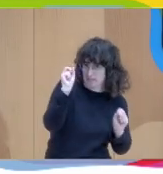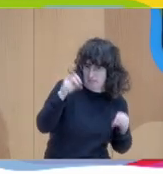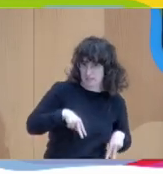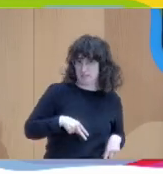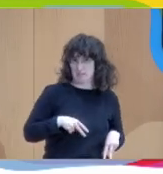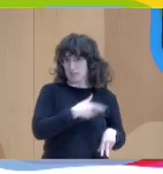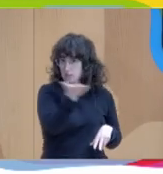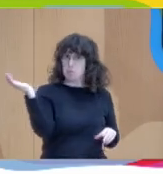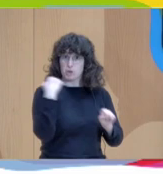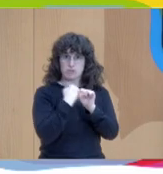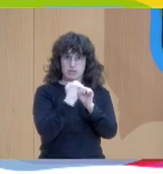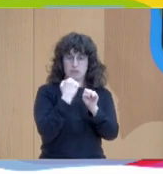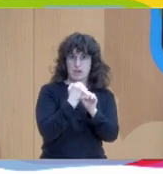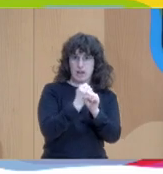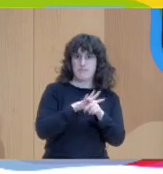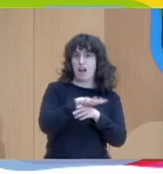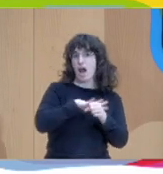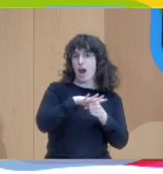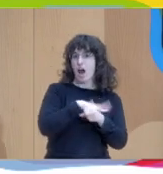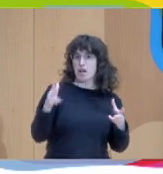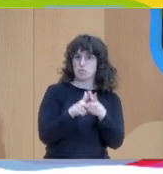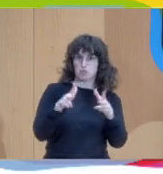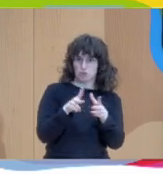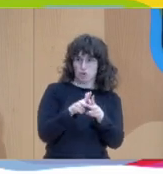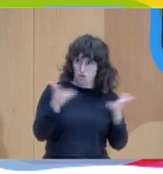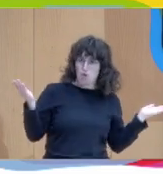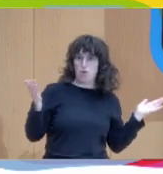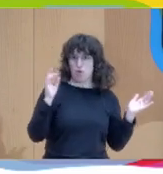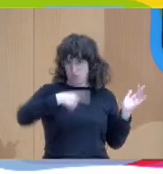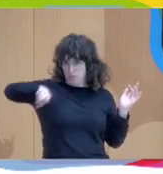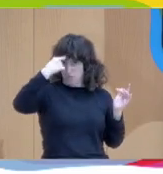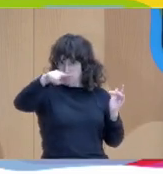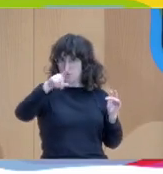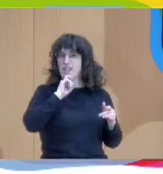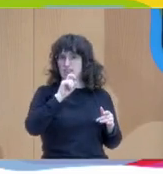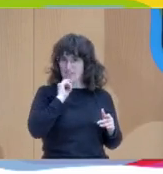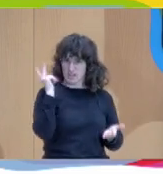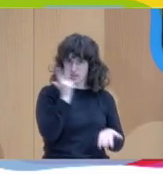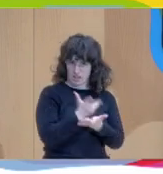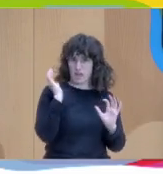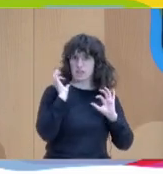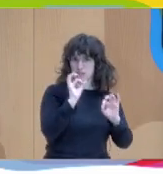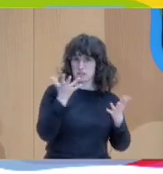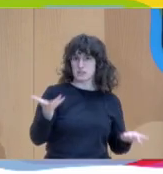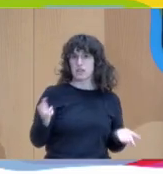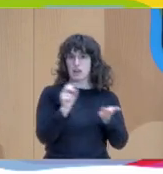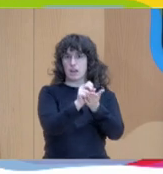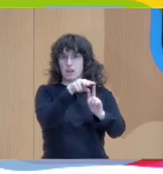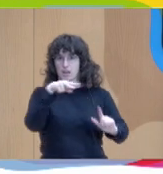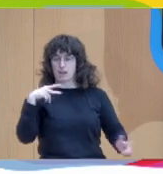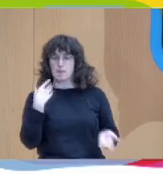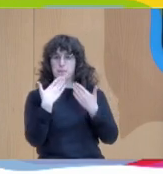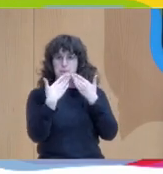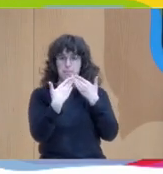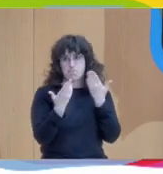sabéis que es muy difícil ¿no? Es un verdadero reto el enfoque dialógico lo que aporta son